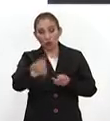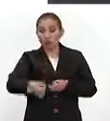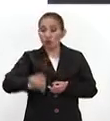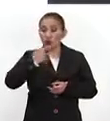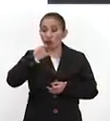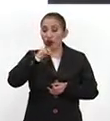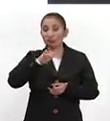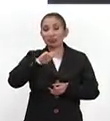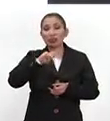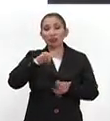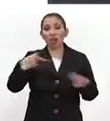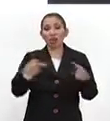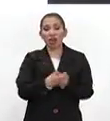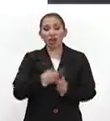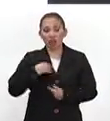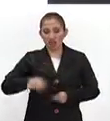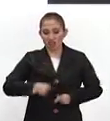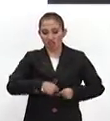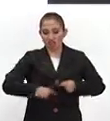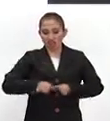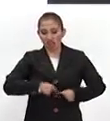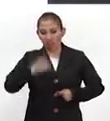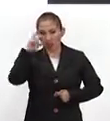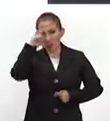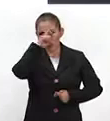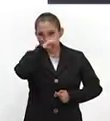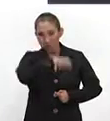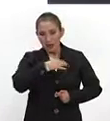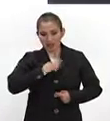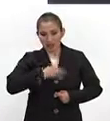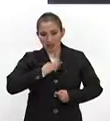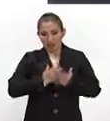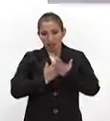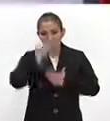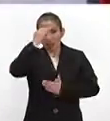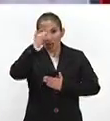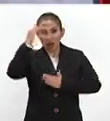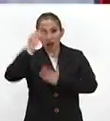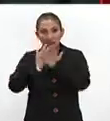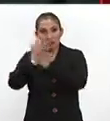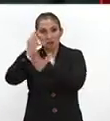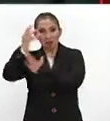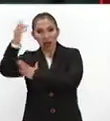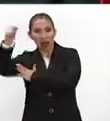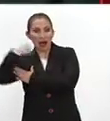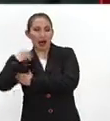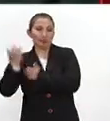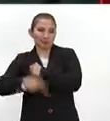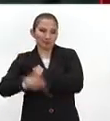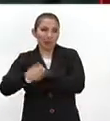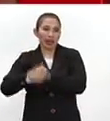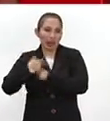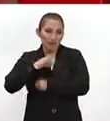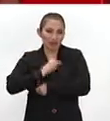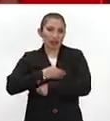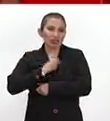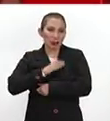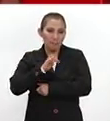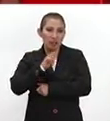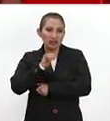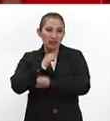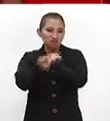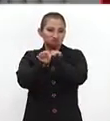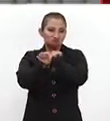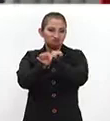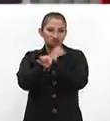antibióticos y cambias tu flora y cuando se complica tu infección o sube o baja, pues hay riesgo de que ya sea una infección por una bacteria